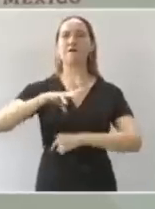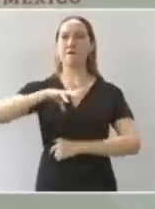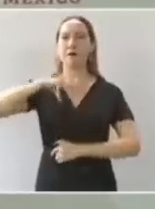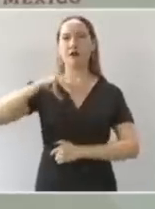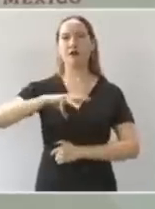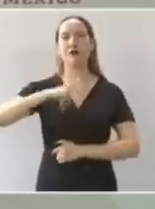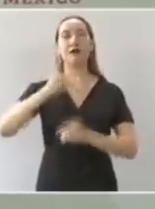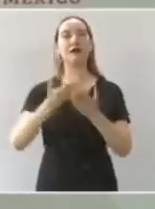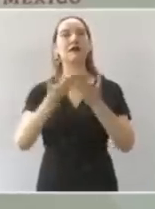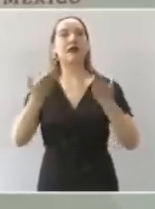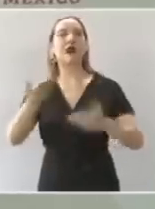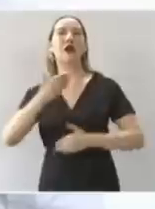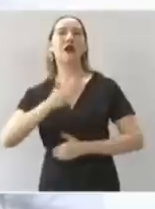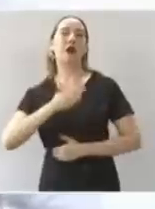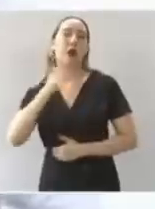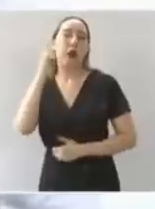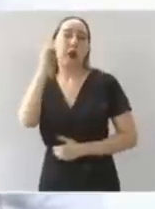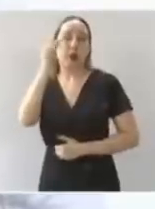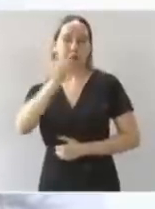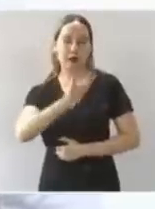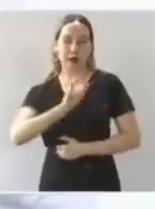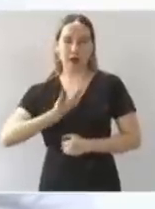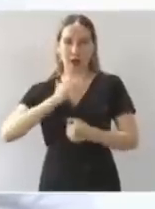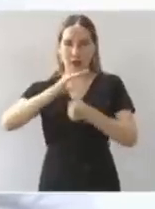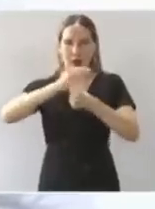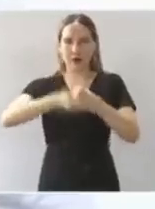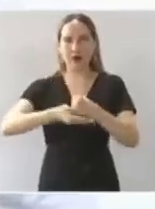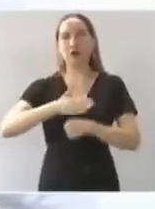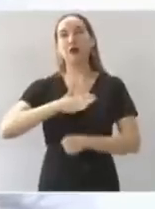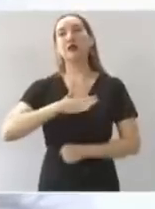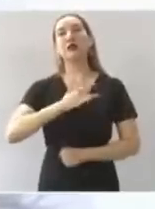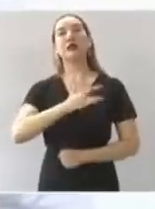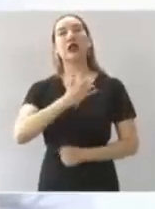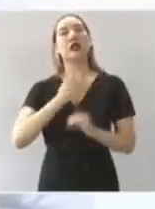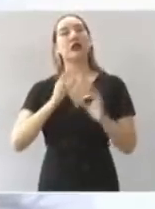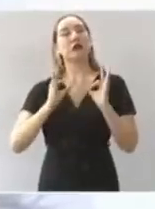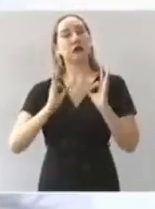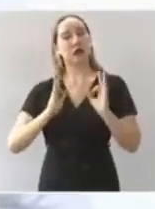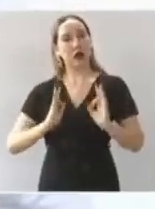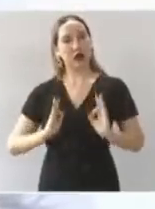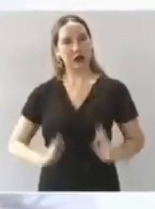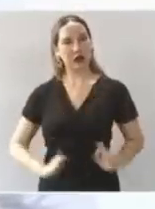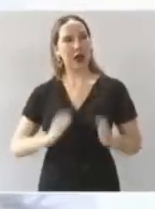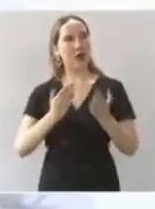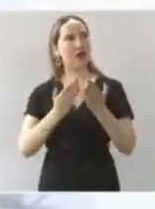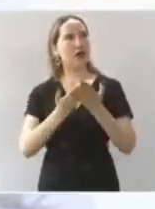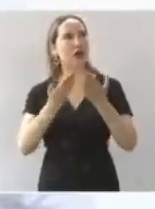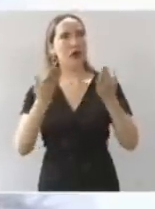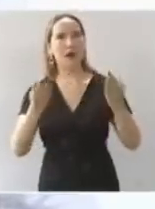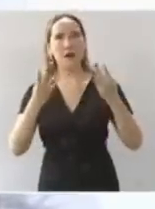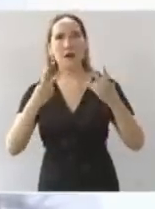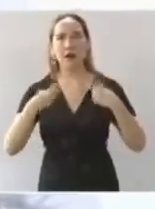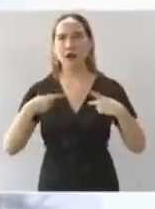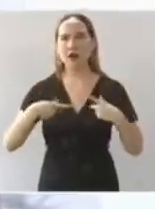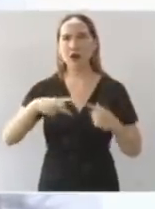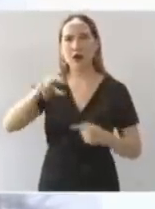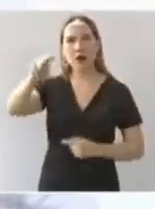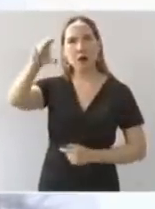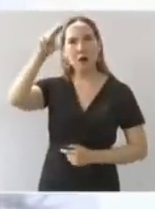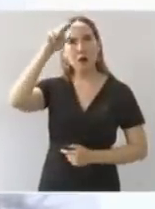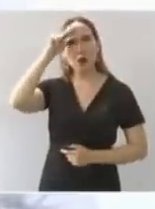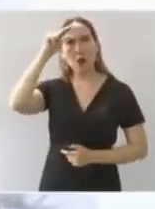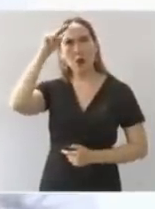porque ya ya hay un pueblo muy consciente, además